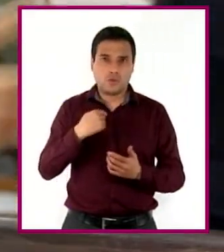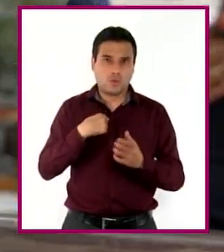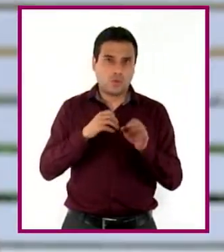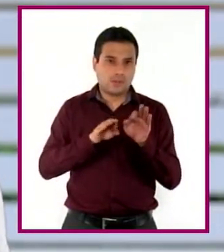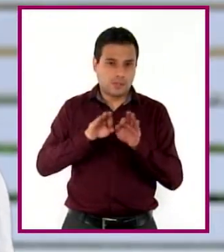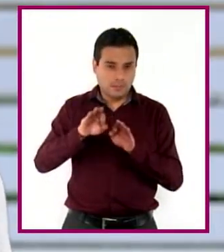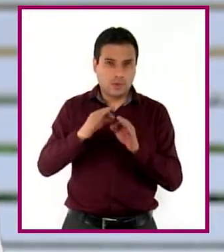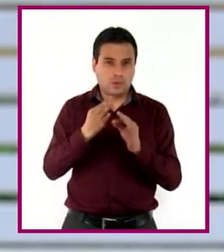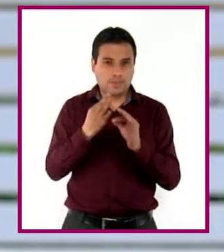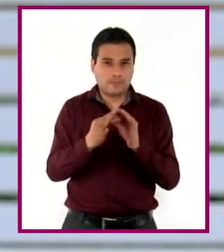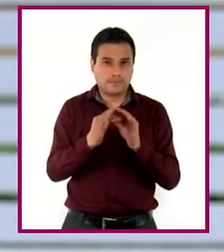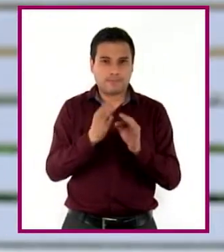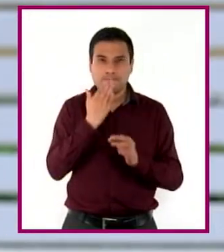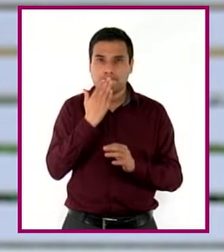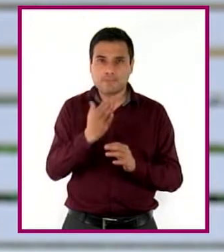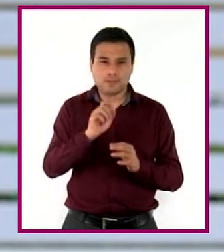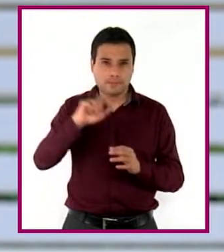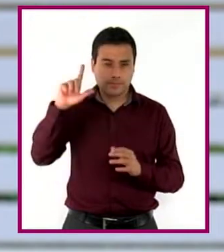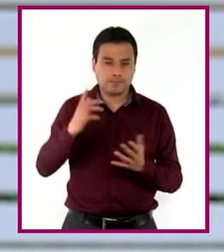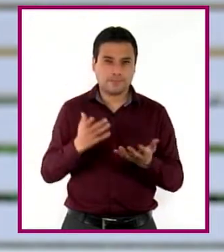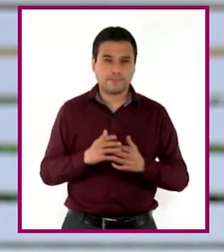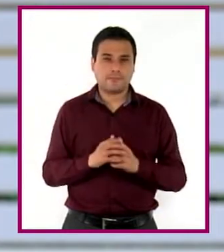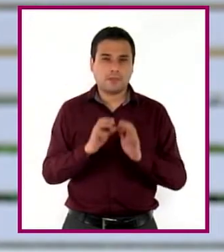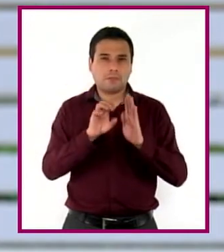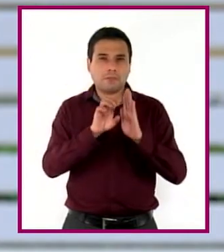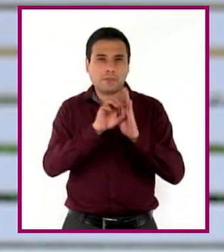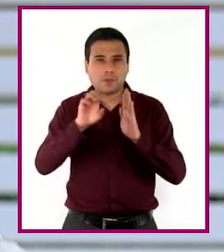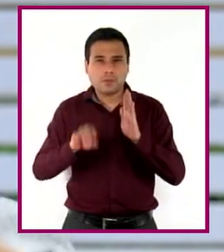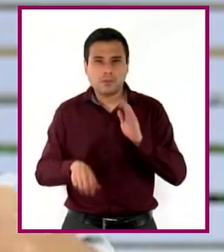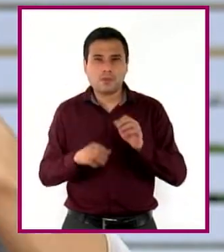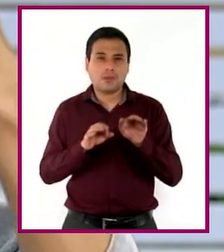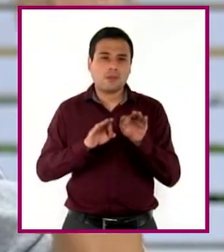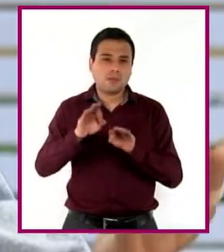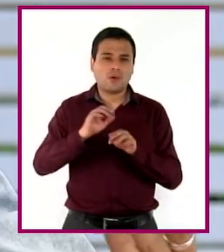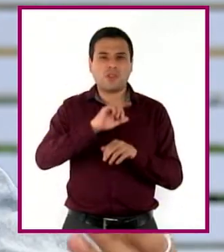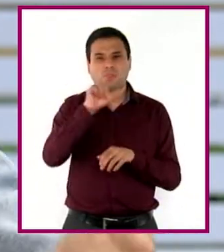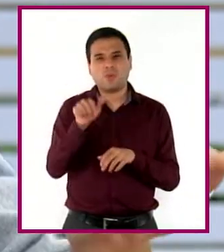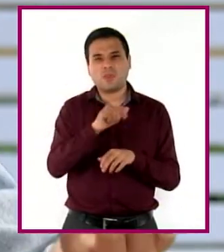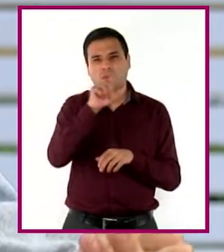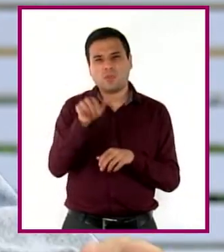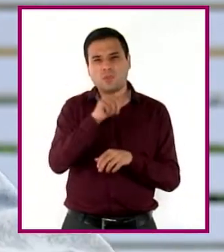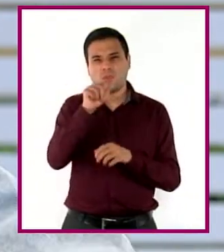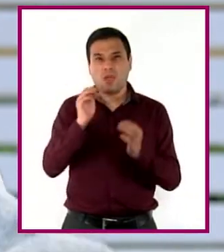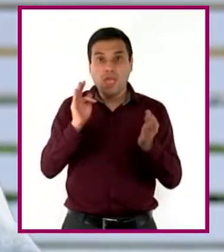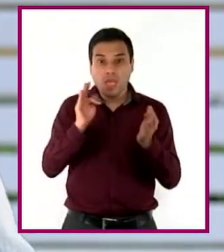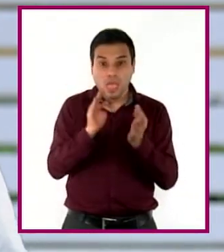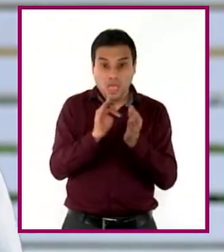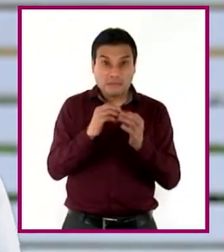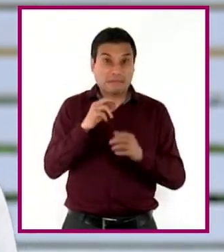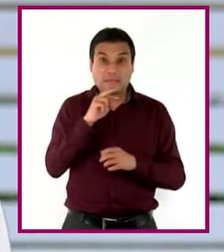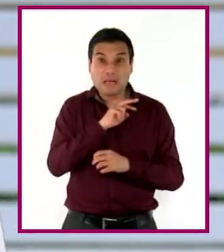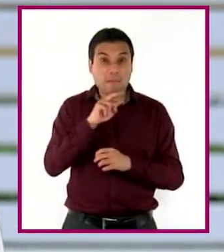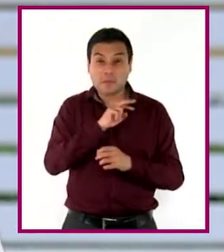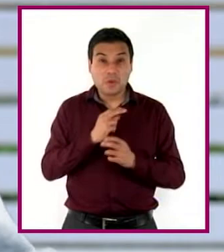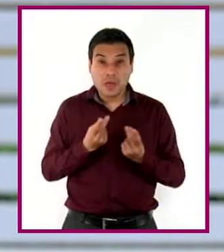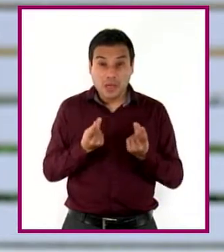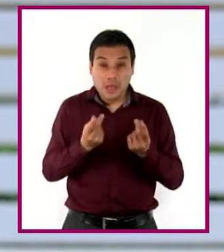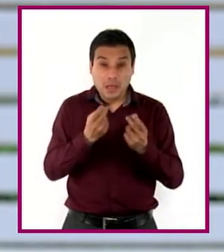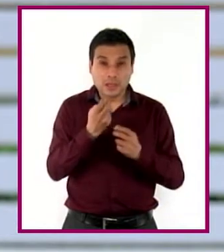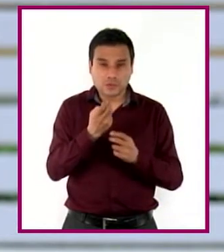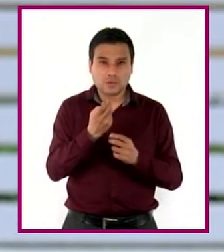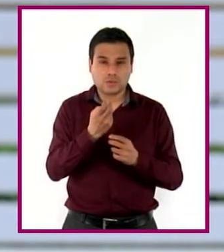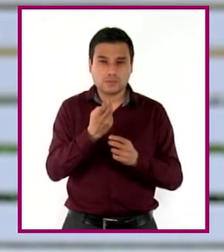Pero, si lo que hace es dejar todo para el final y luego hacerlo rápido y sin calidad, ¿eso sería